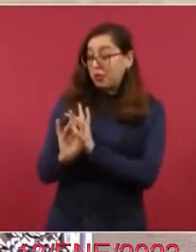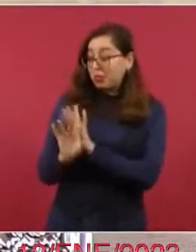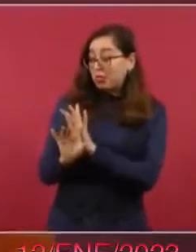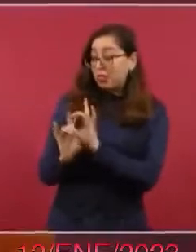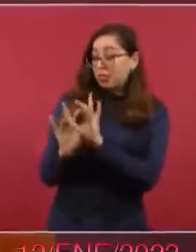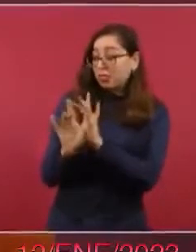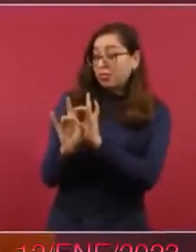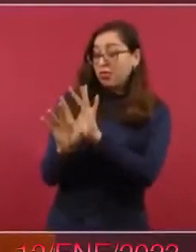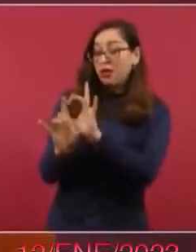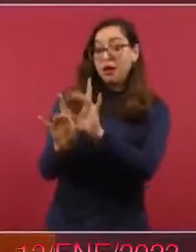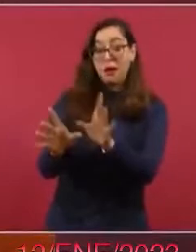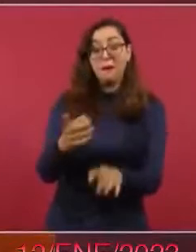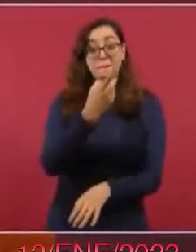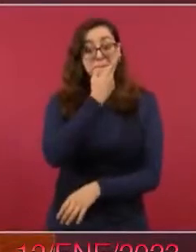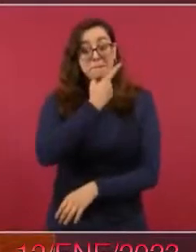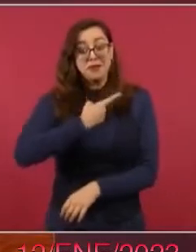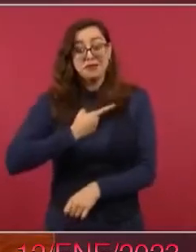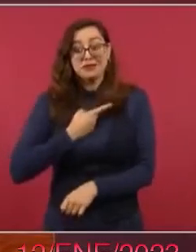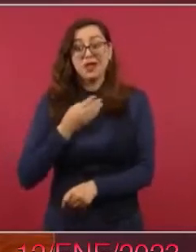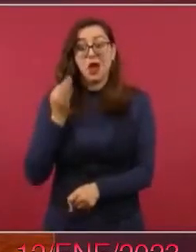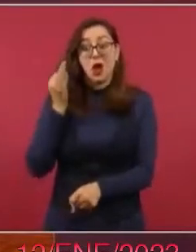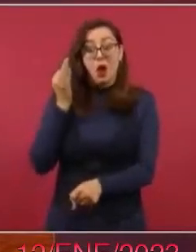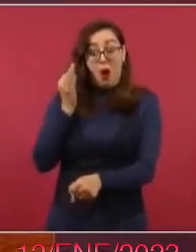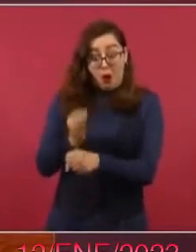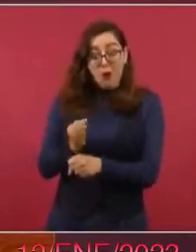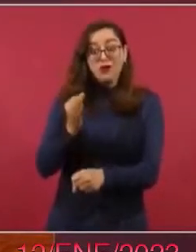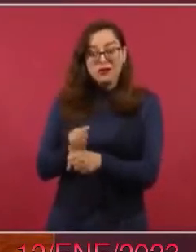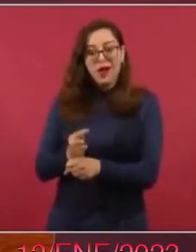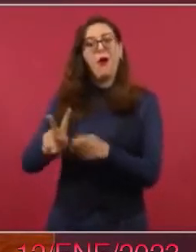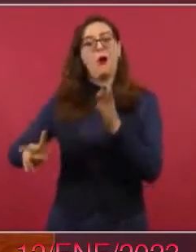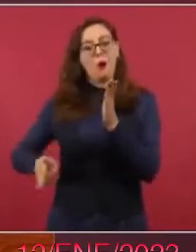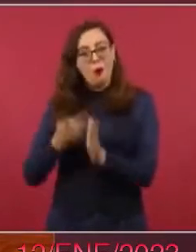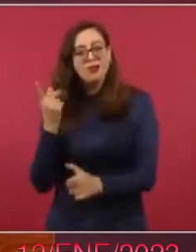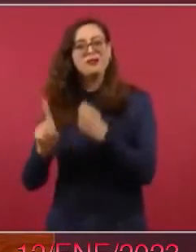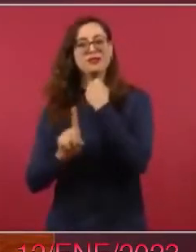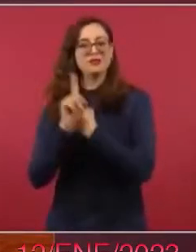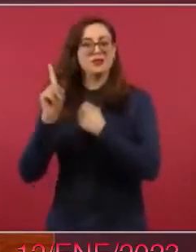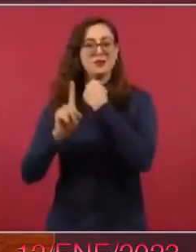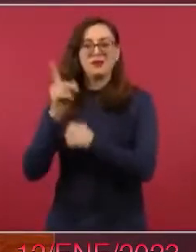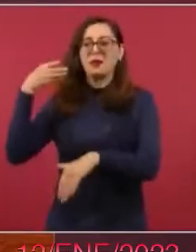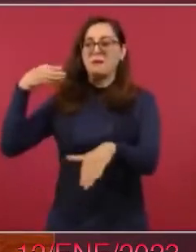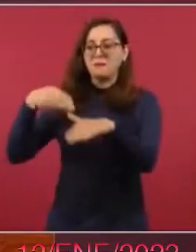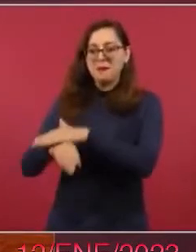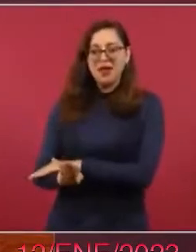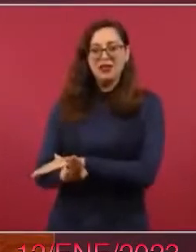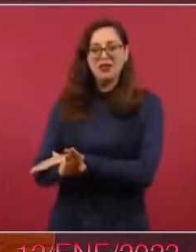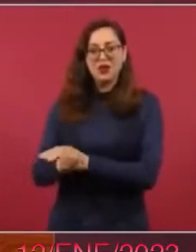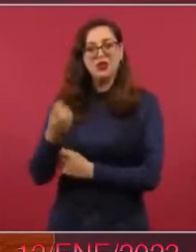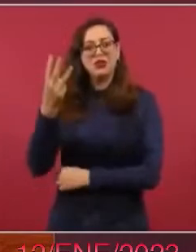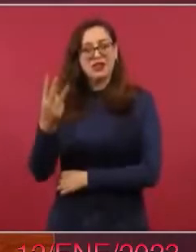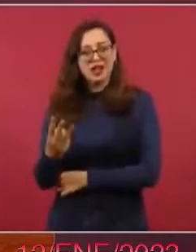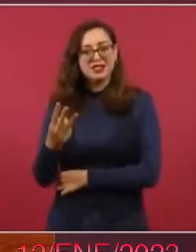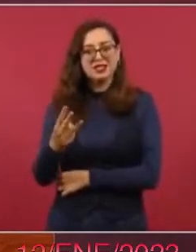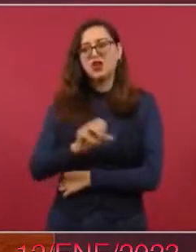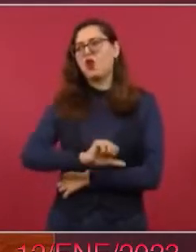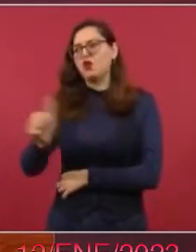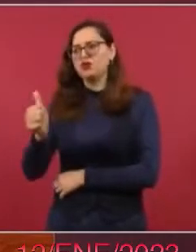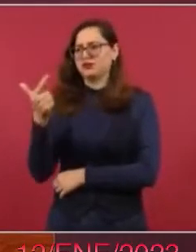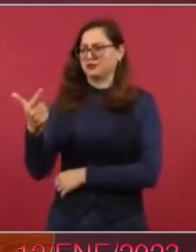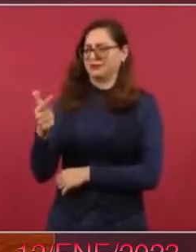que en este momento se está desalojando una estación de la línea 3 y que hubo un problema en la línea 7.